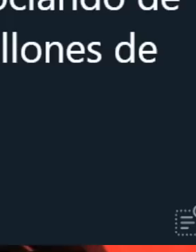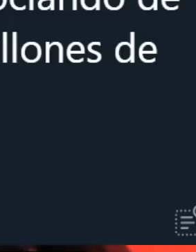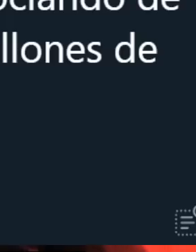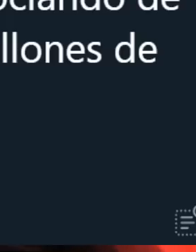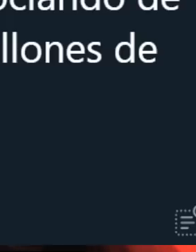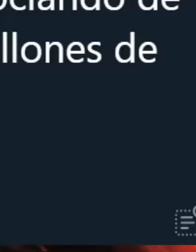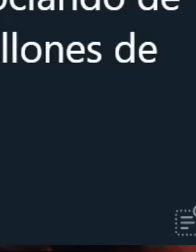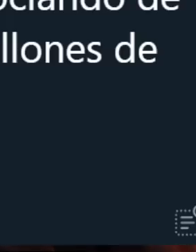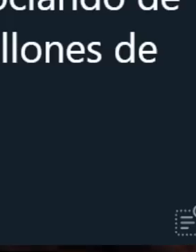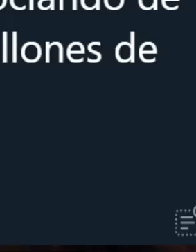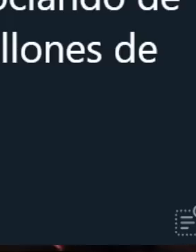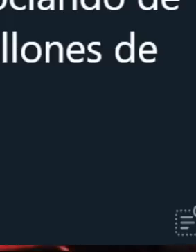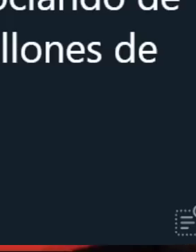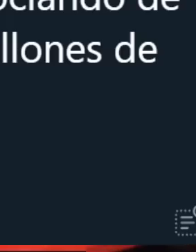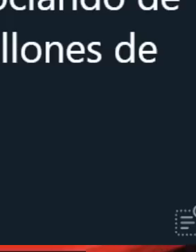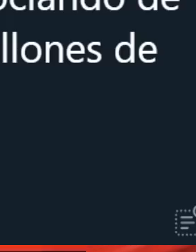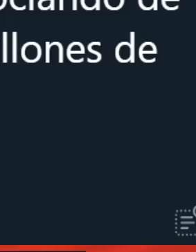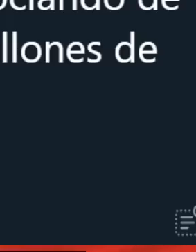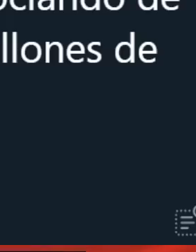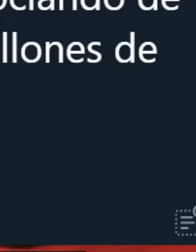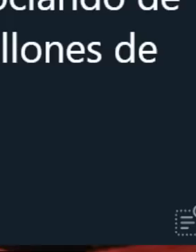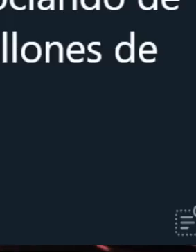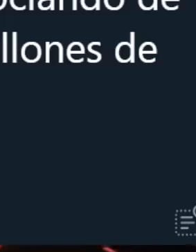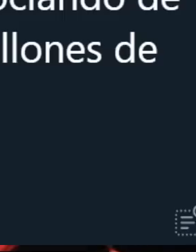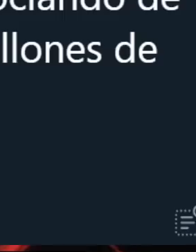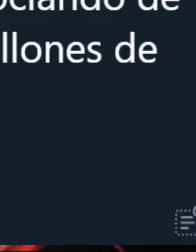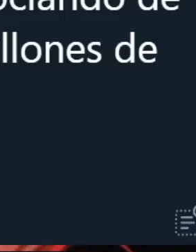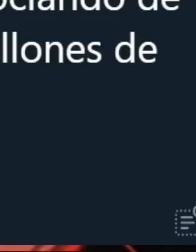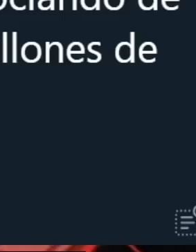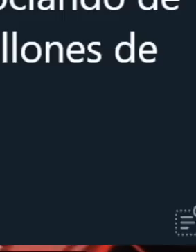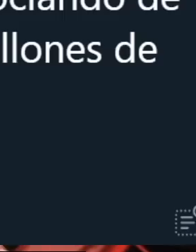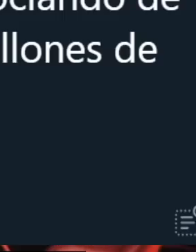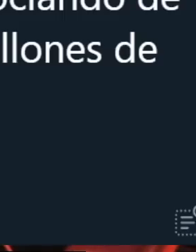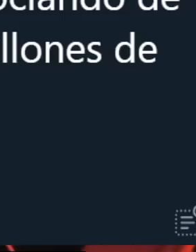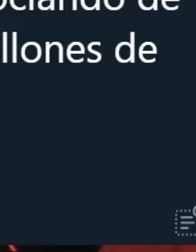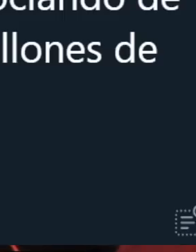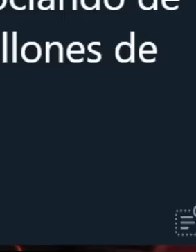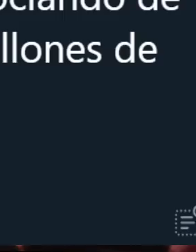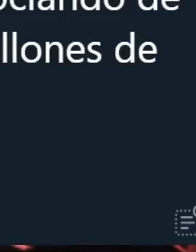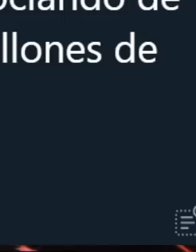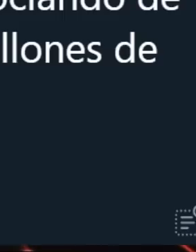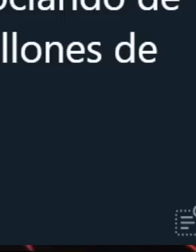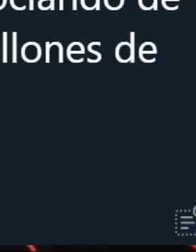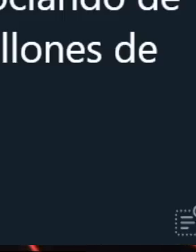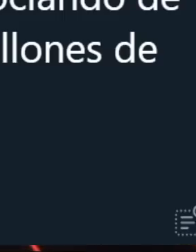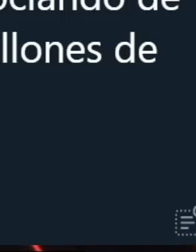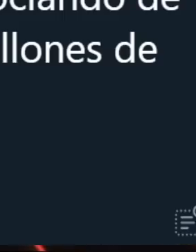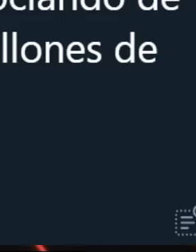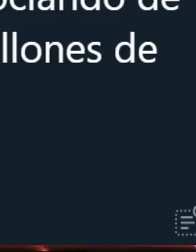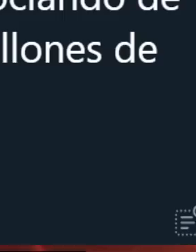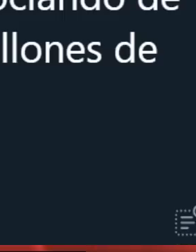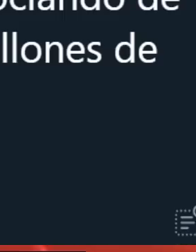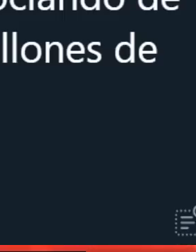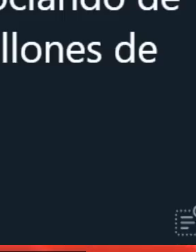muy bajas, 70 grados. ¿Cómo las pondrían en un solo día? Qué ignorantes